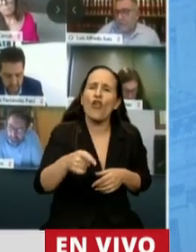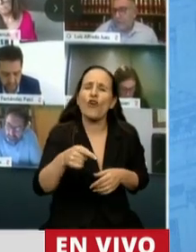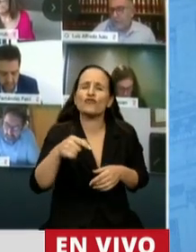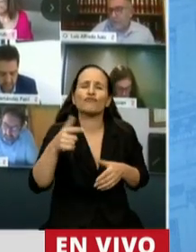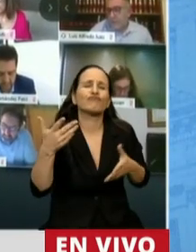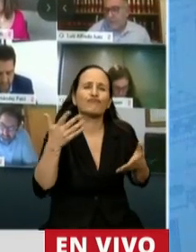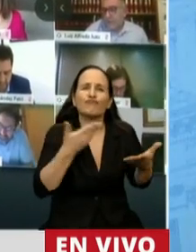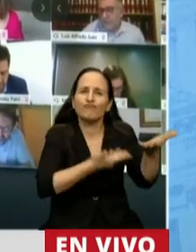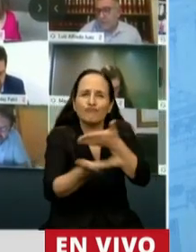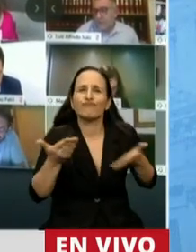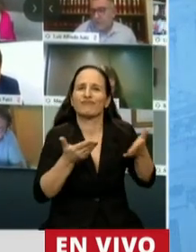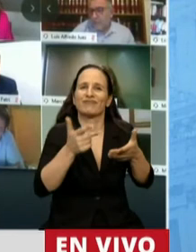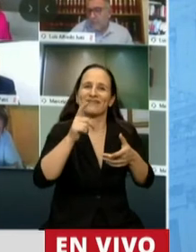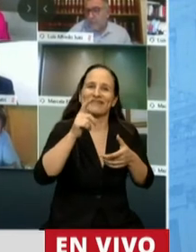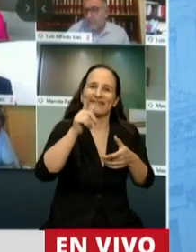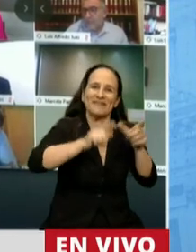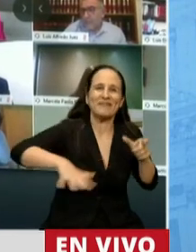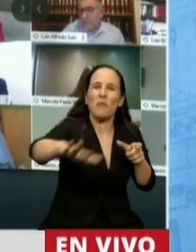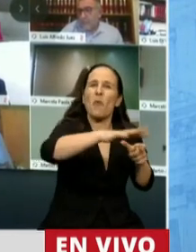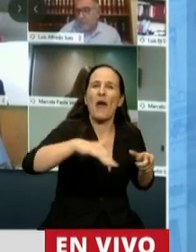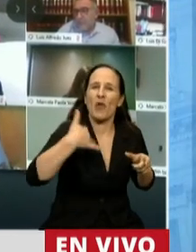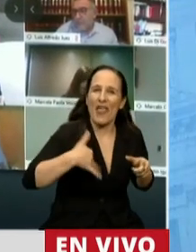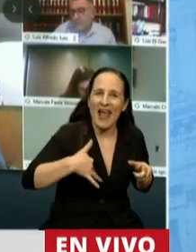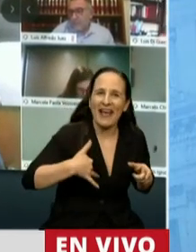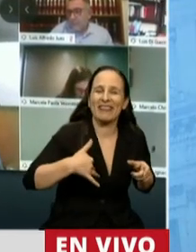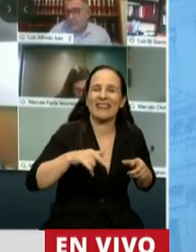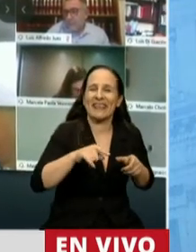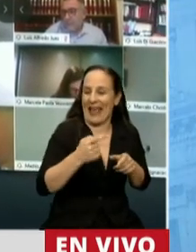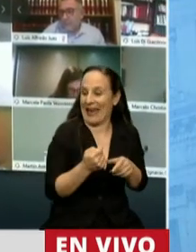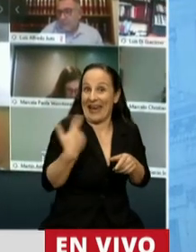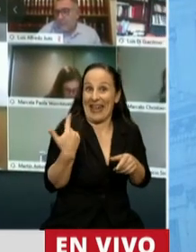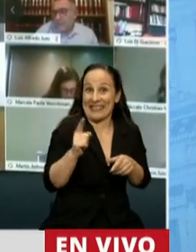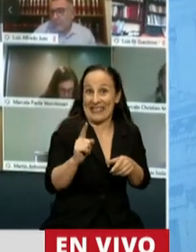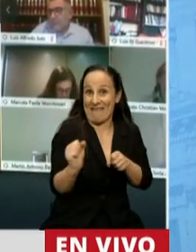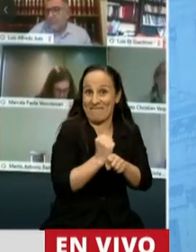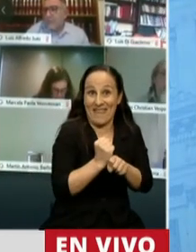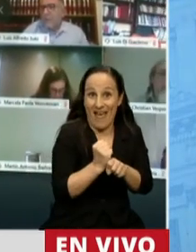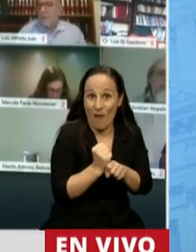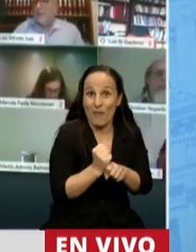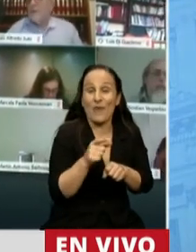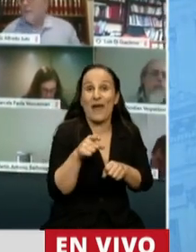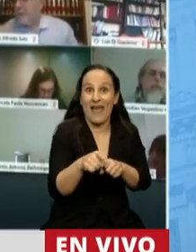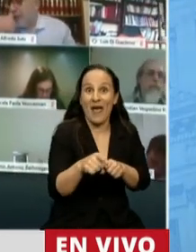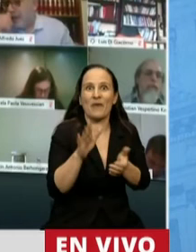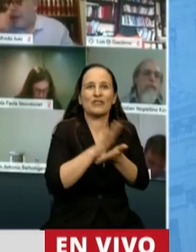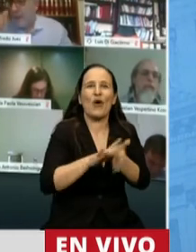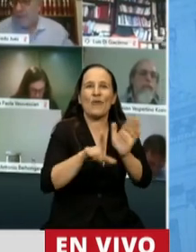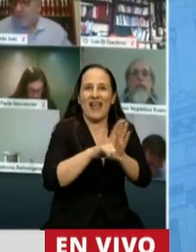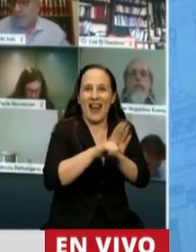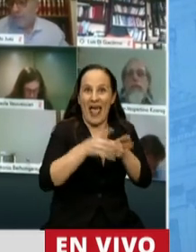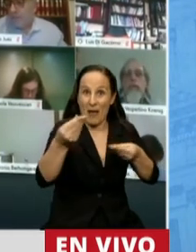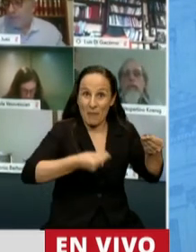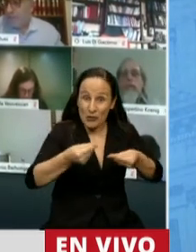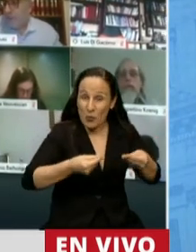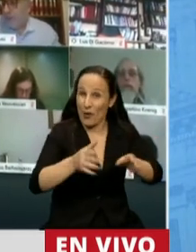con todo el pueblo argentino al haber aprobado recién, recientemente, la ampliación de presupuesto y